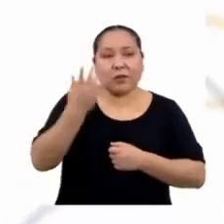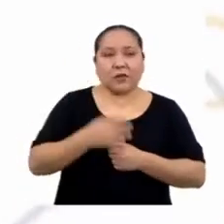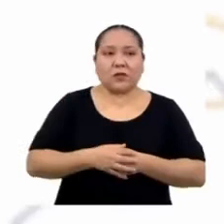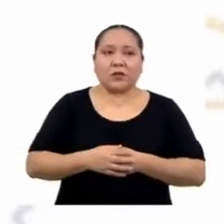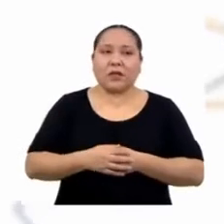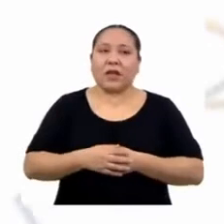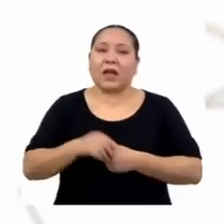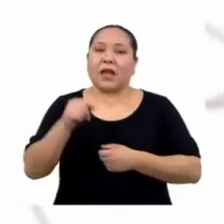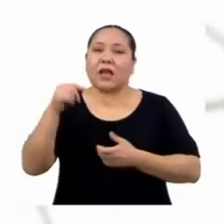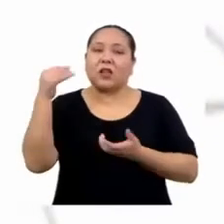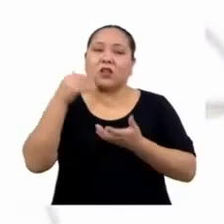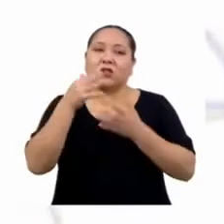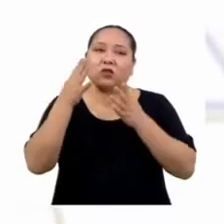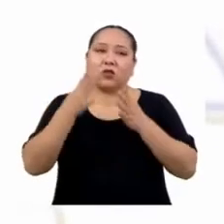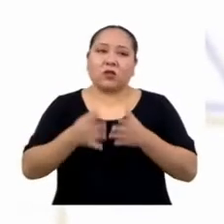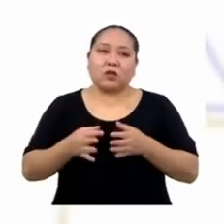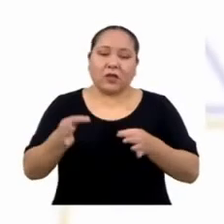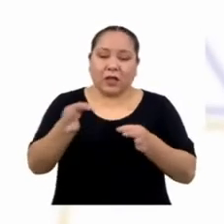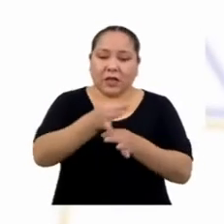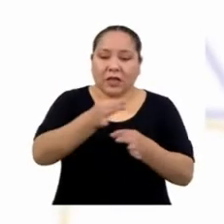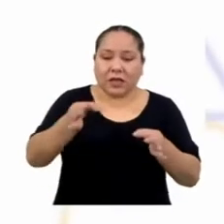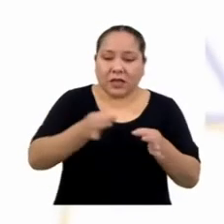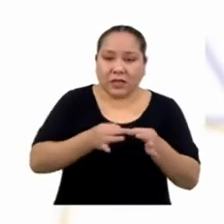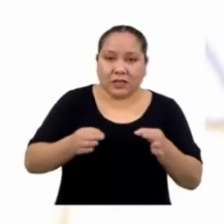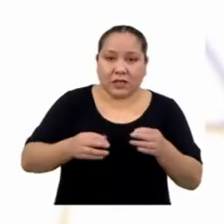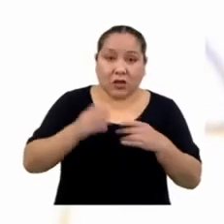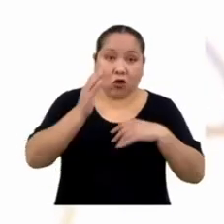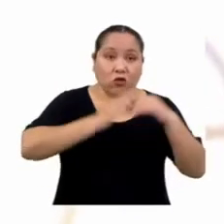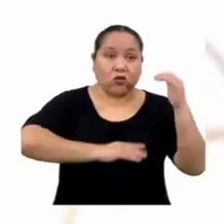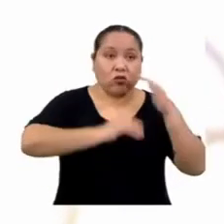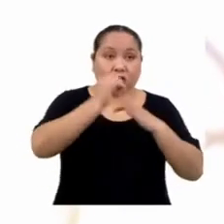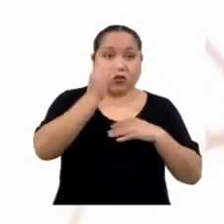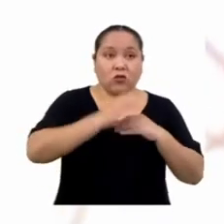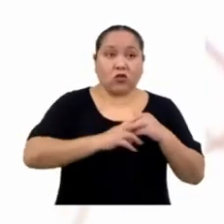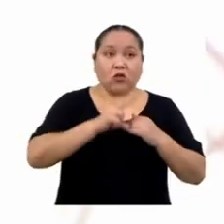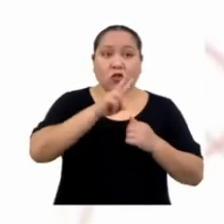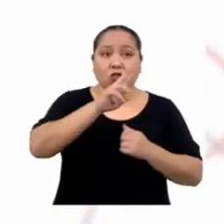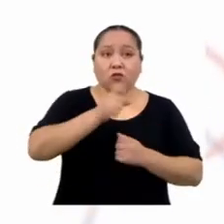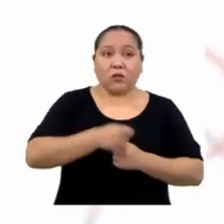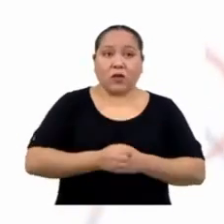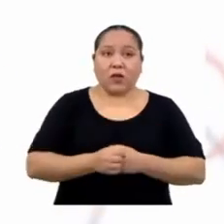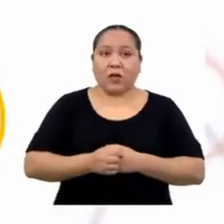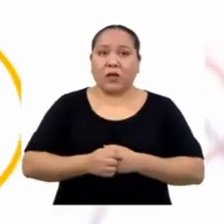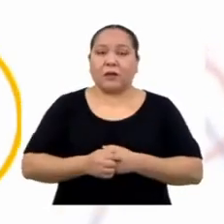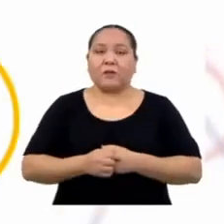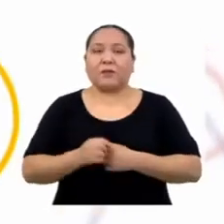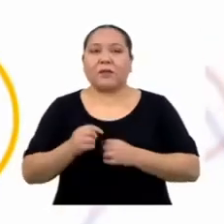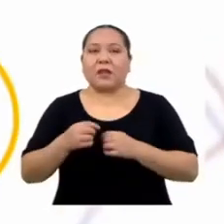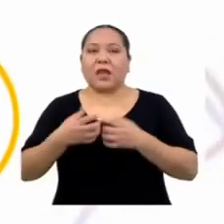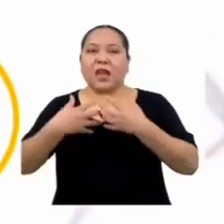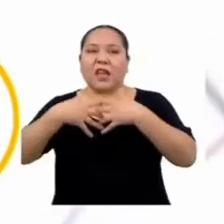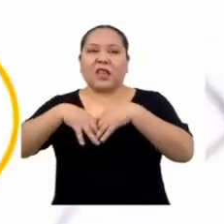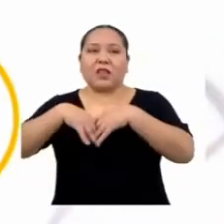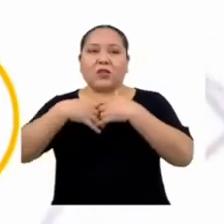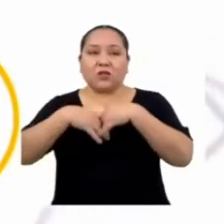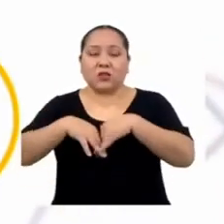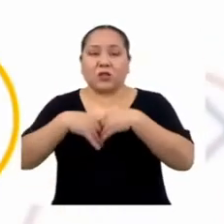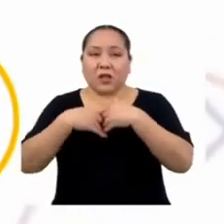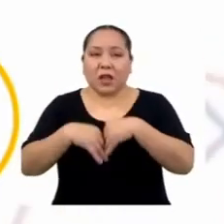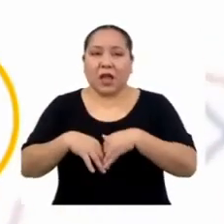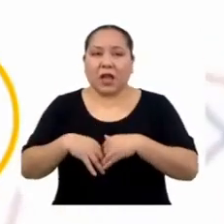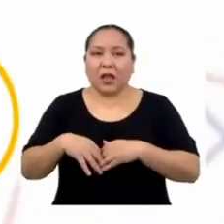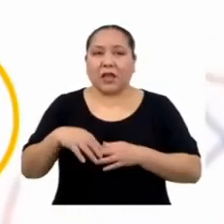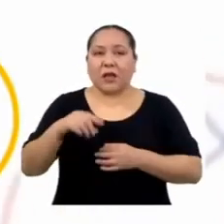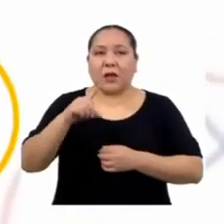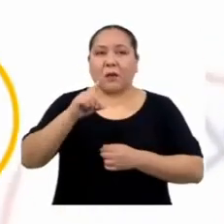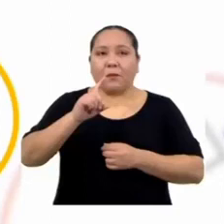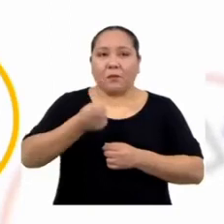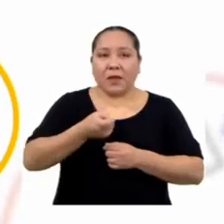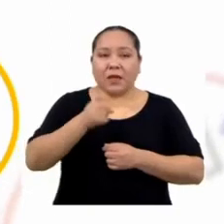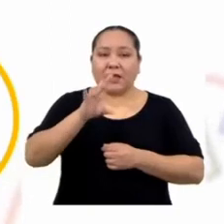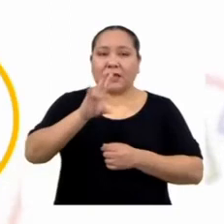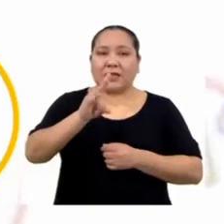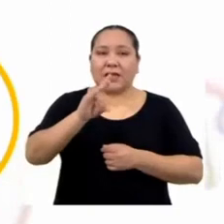ingeniería civil son 2.000, los de ingeniería industrial son 1.700 y los de ingeniería de sistemas 1.300.